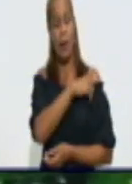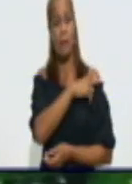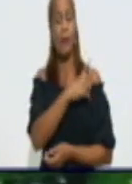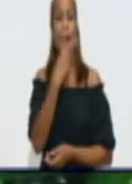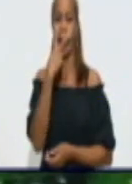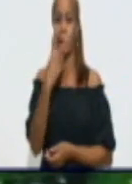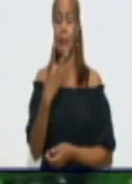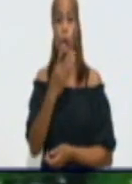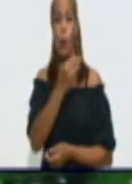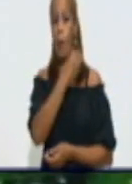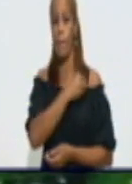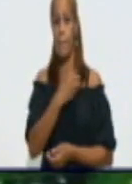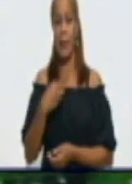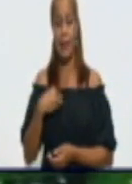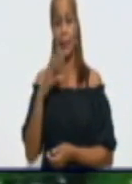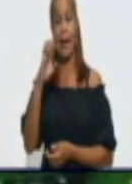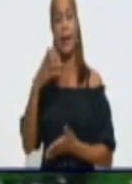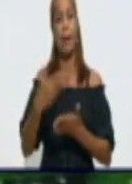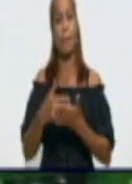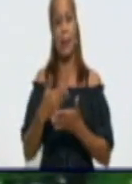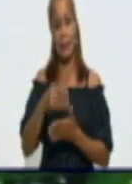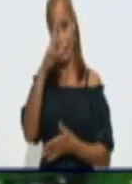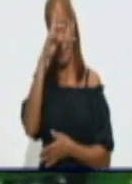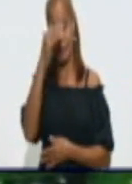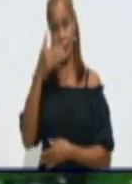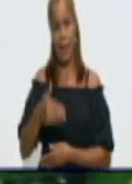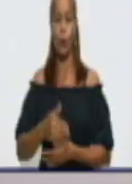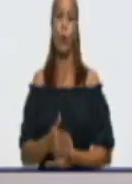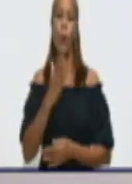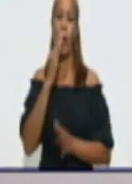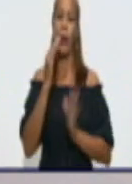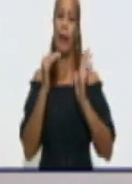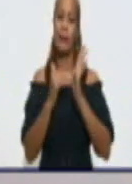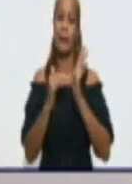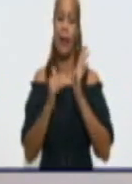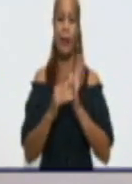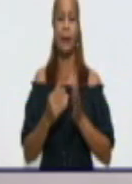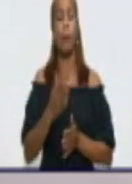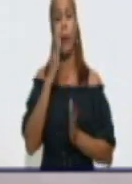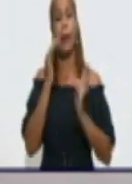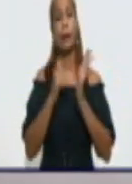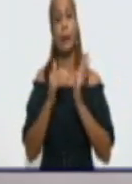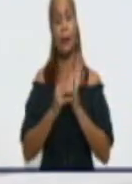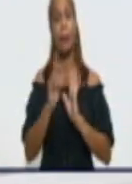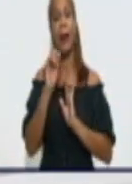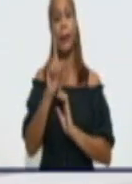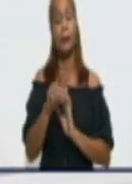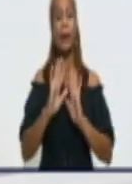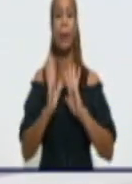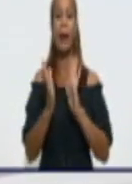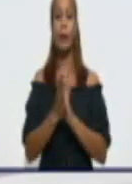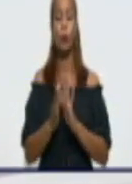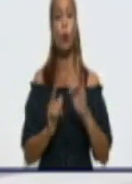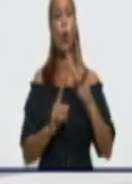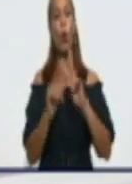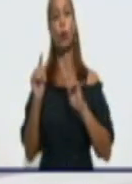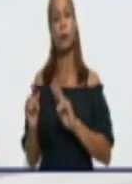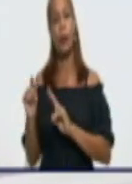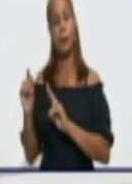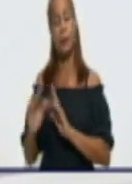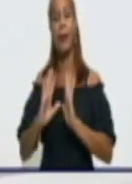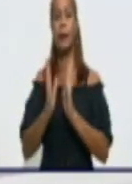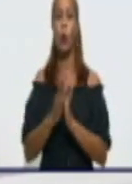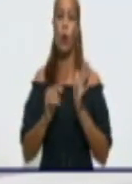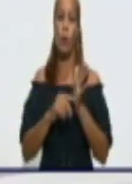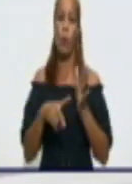de atención médica en la dirección provincial de salud. Doctora, buenas tardes. Buenas tardes, Junel, para ti, para todos los presentes en el estudio y para todo el